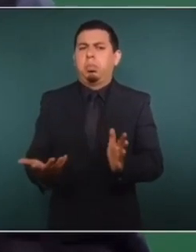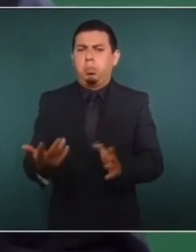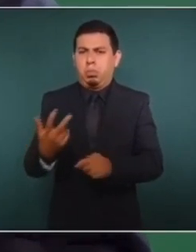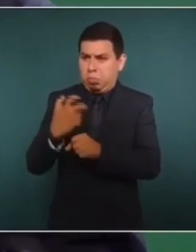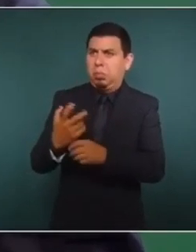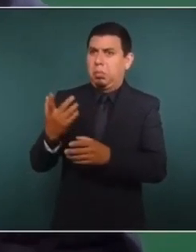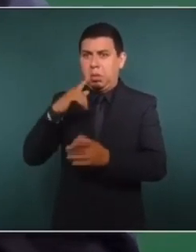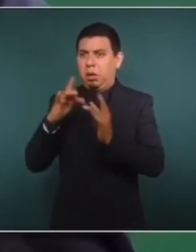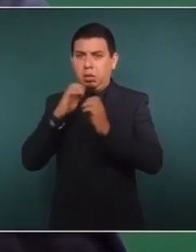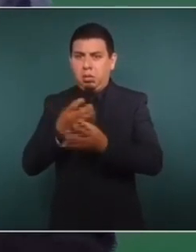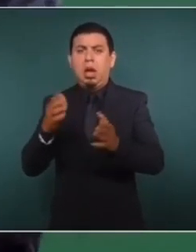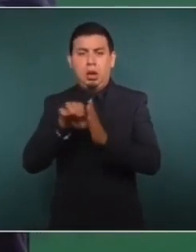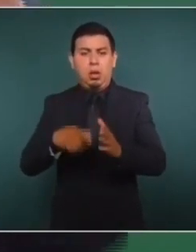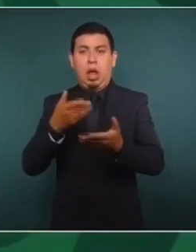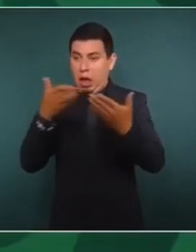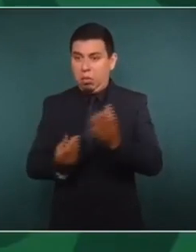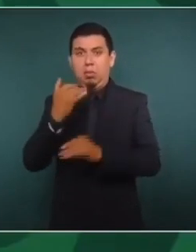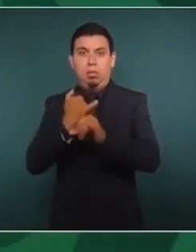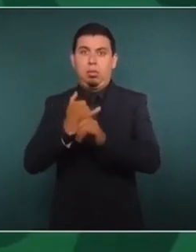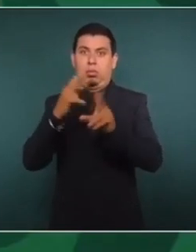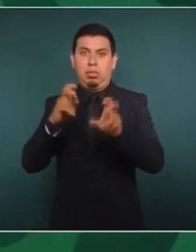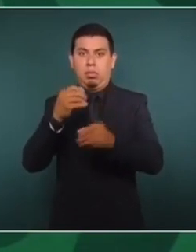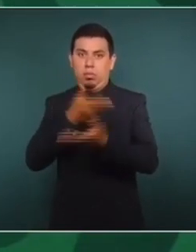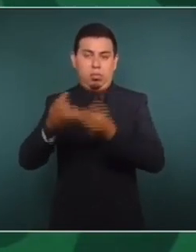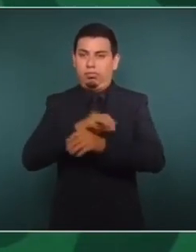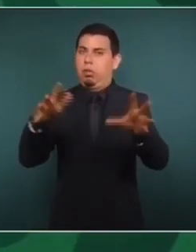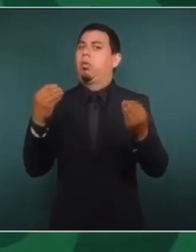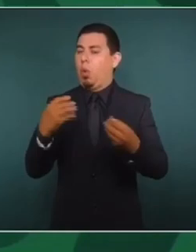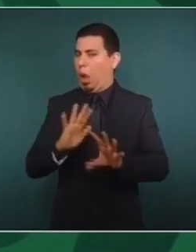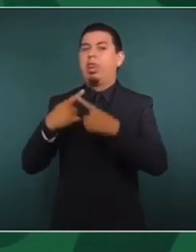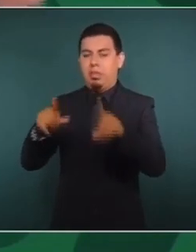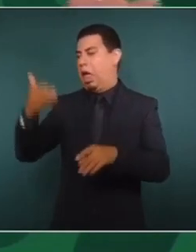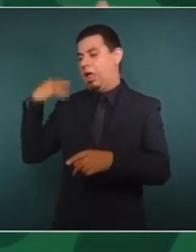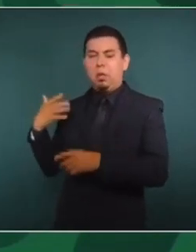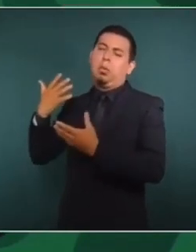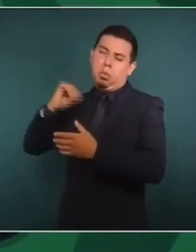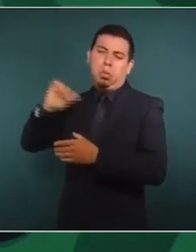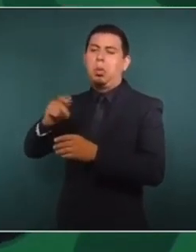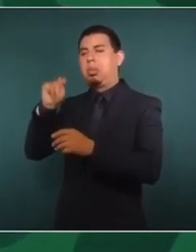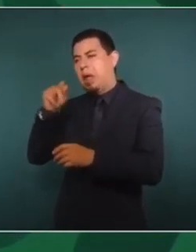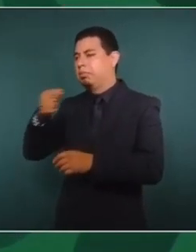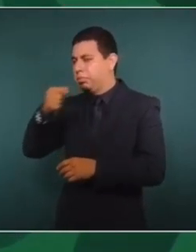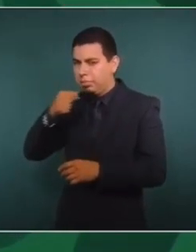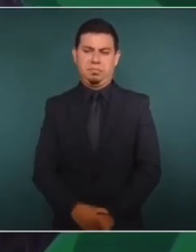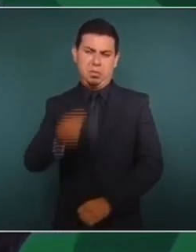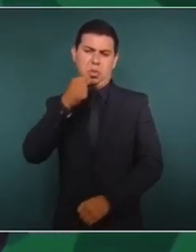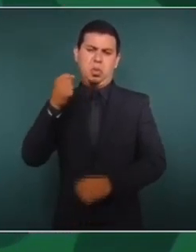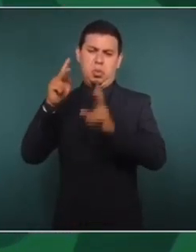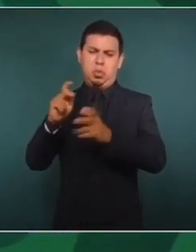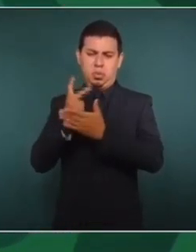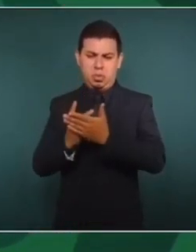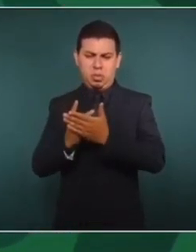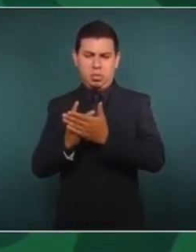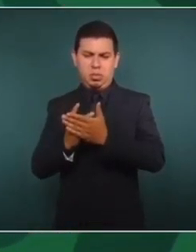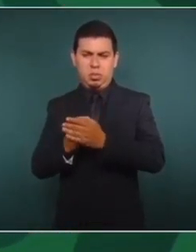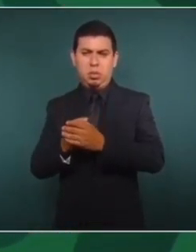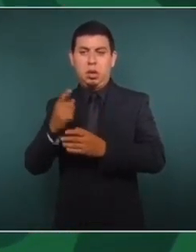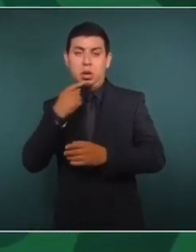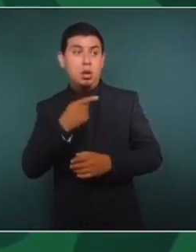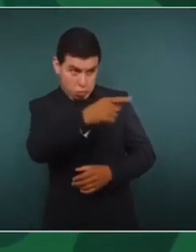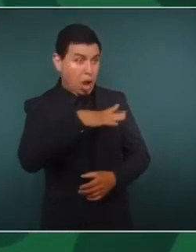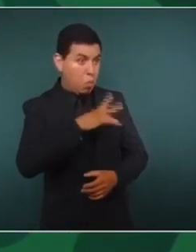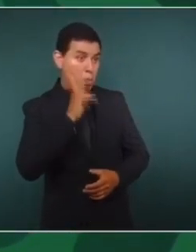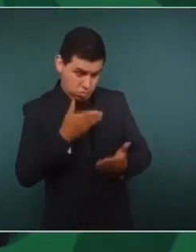benditas redes sociales, porque ahora ya es otro asunto. Pero imagínense en aquel entonces había el control de la prensa. A ver, pruebas